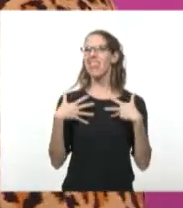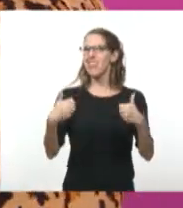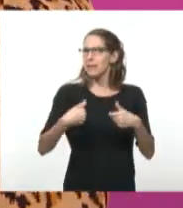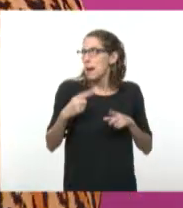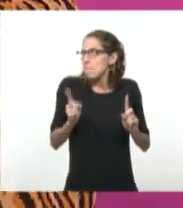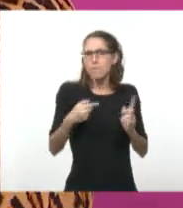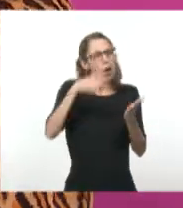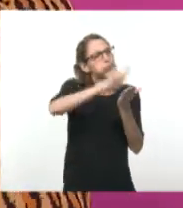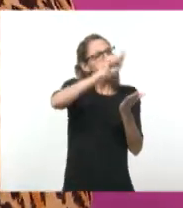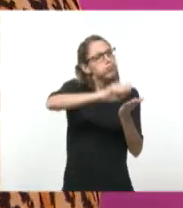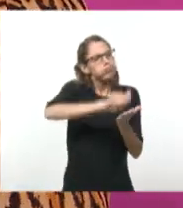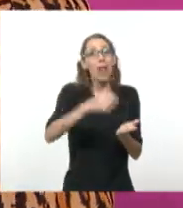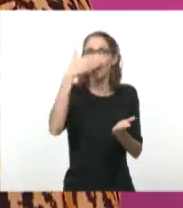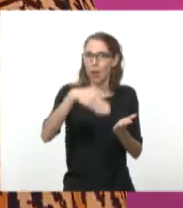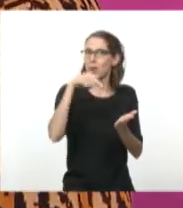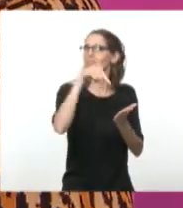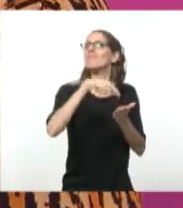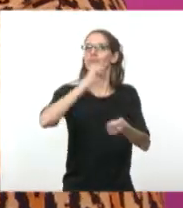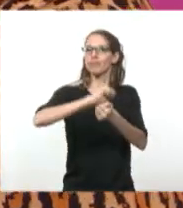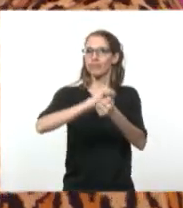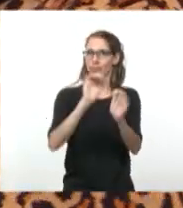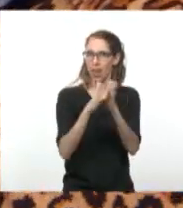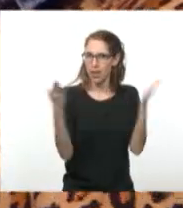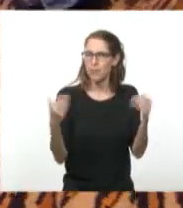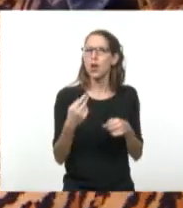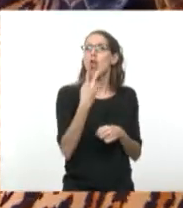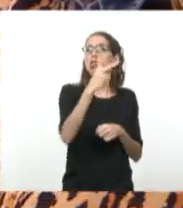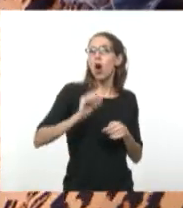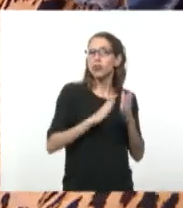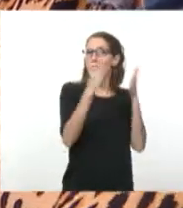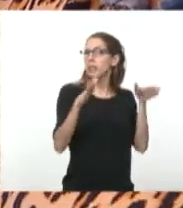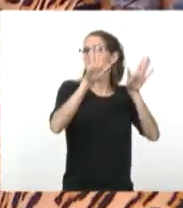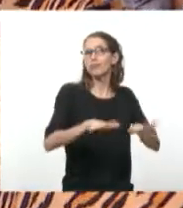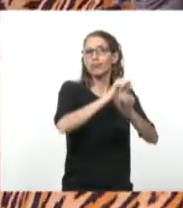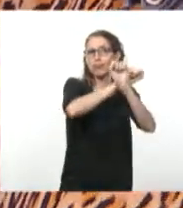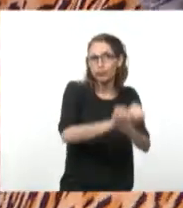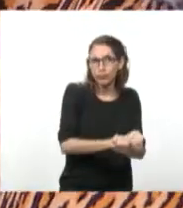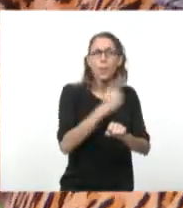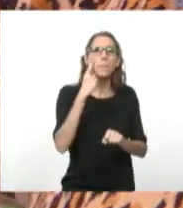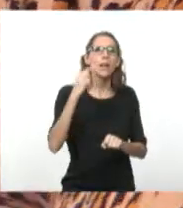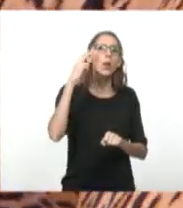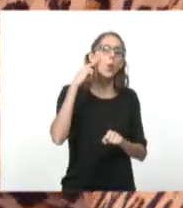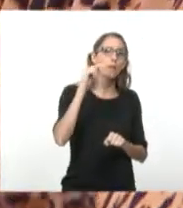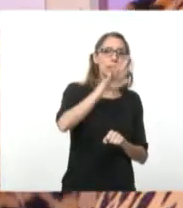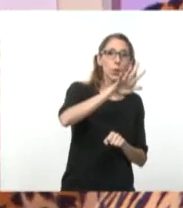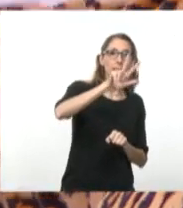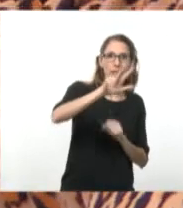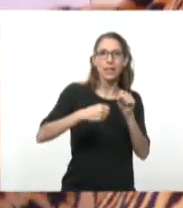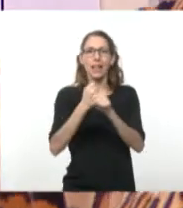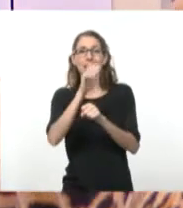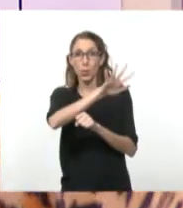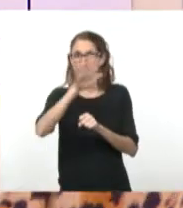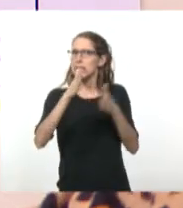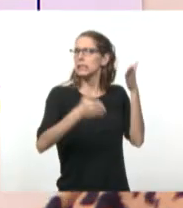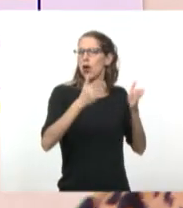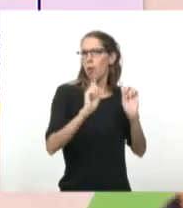alegato se edita en formato libro. Pasa dos años en prisión, de 1953 a 1955. Luego es indultado,